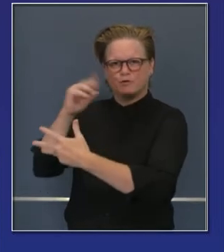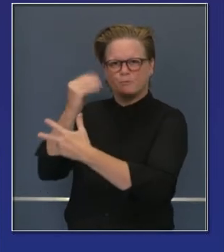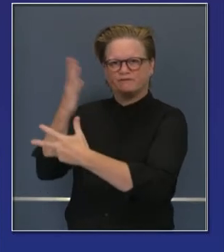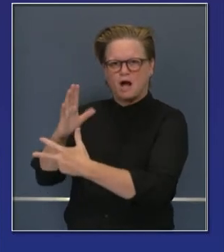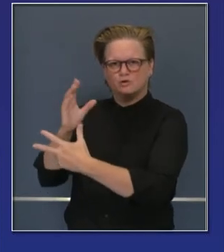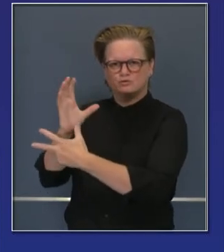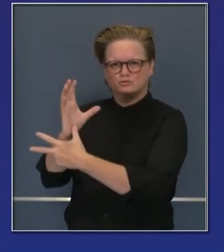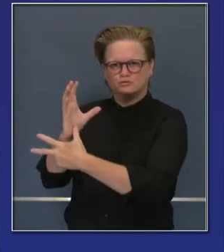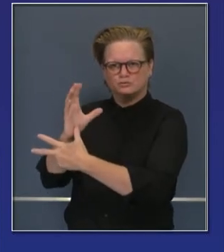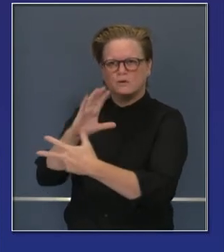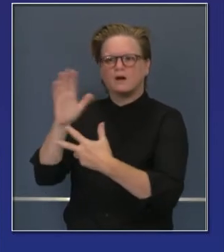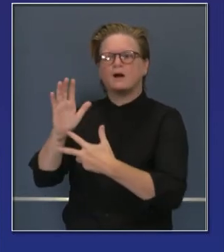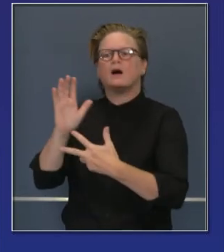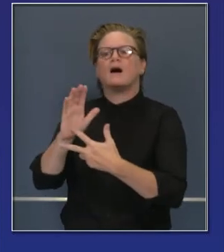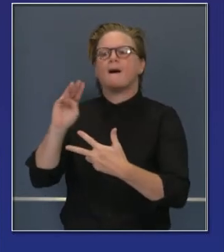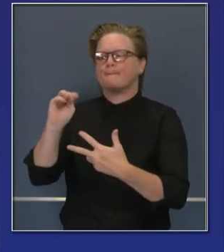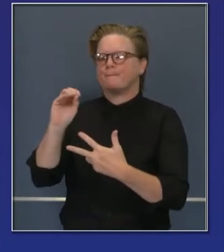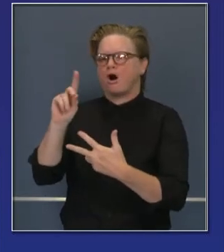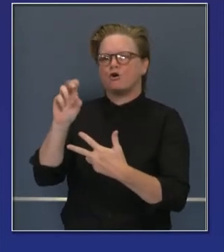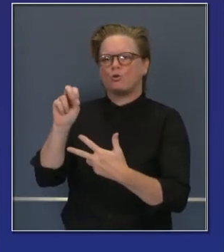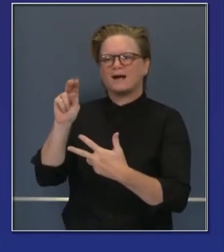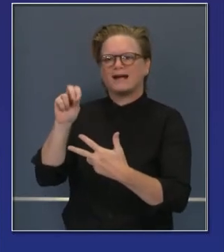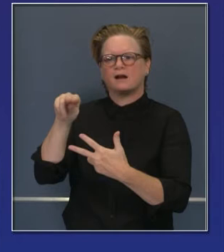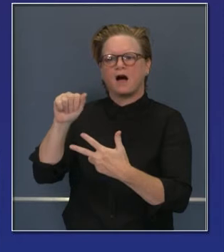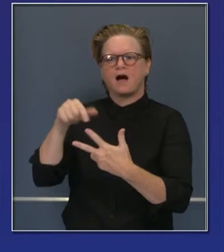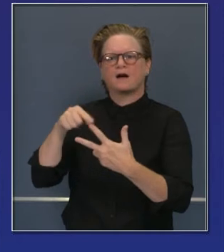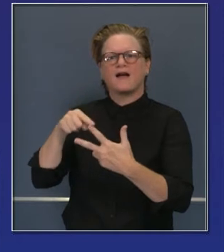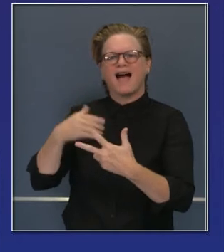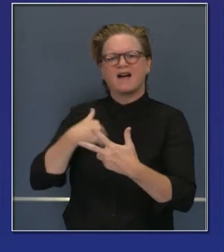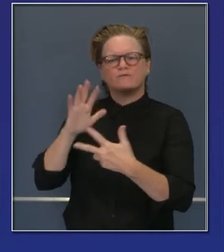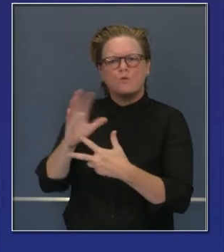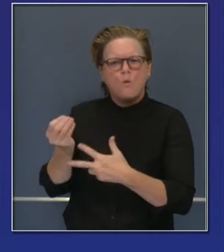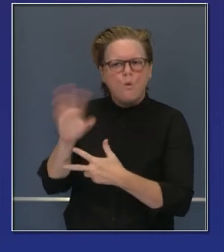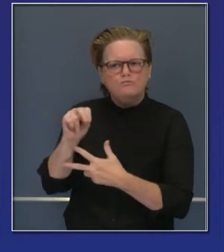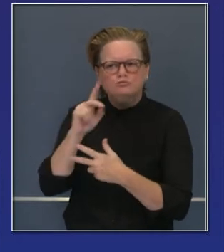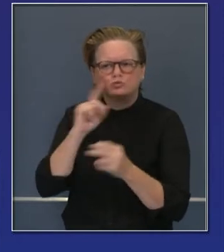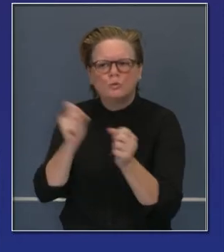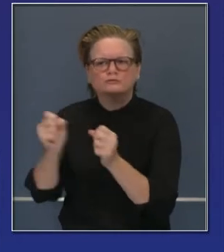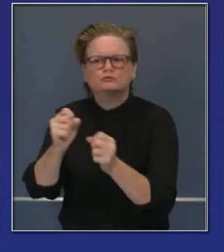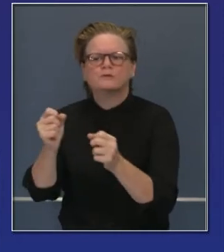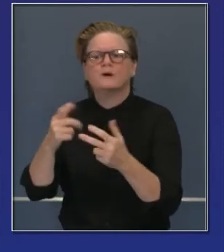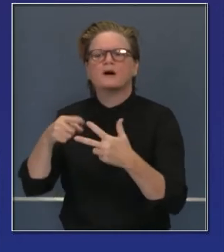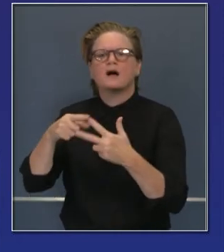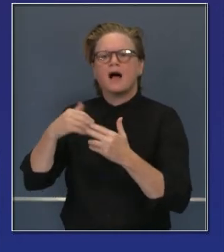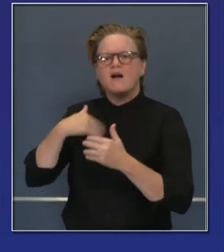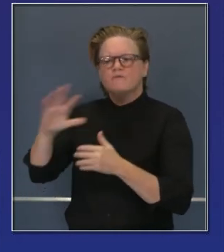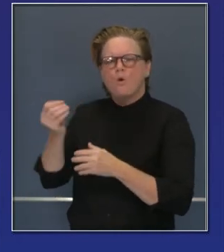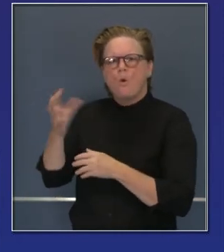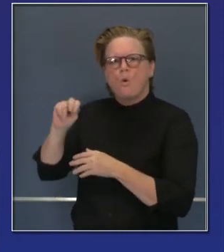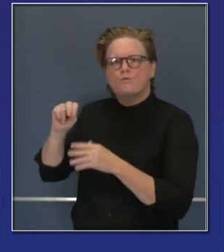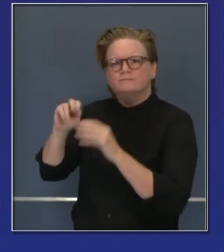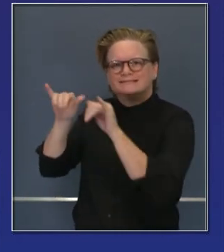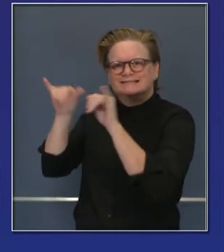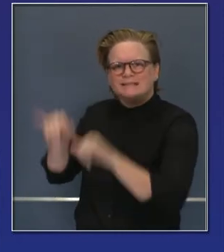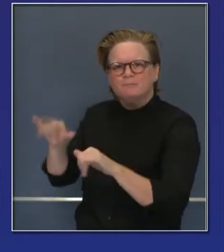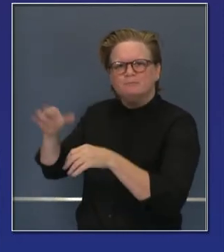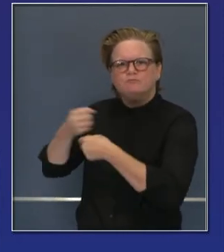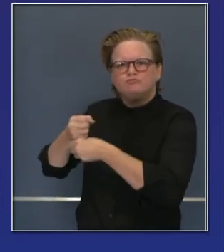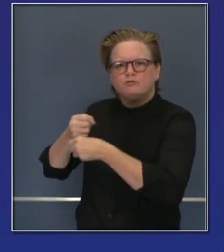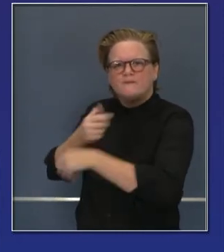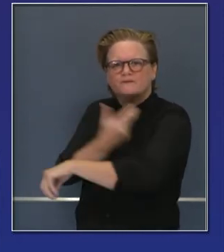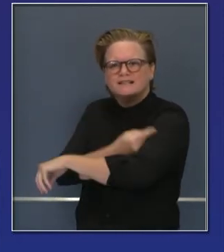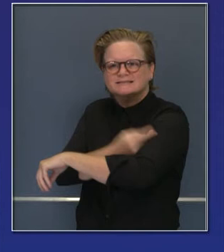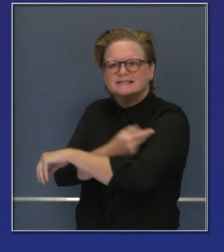Moderna tiene otra estrategia de distribución muy distinta. Y estamos trabajando con las dos